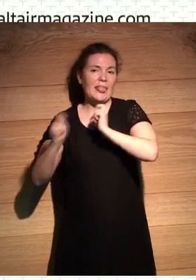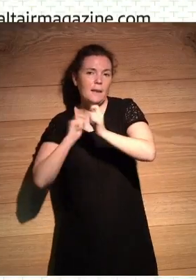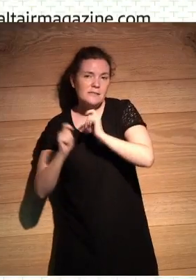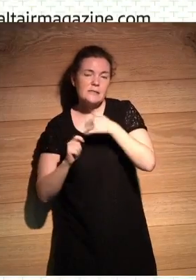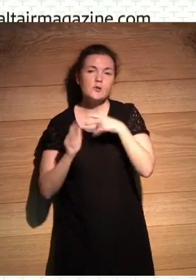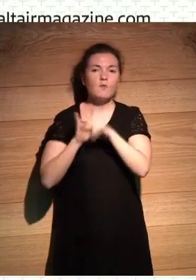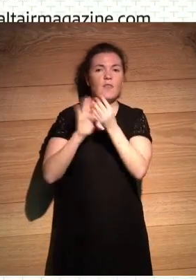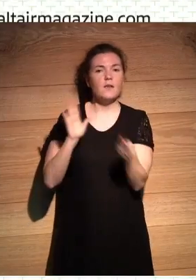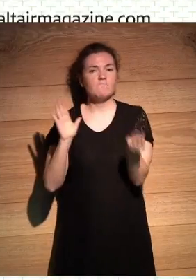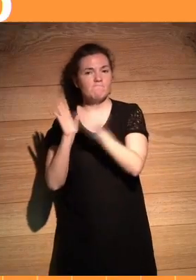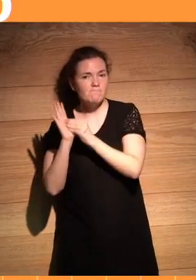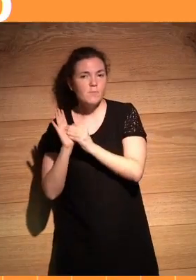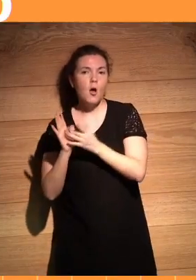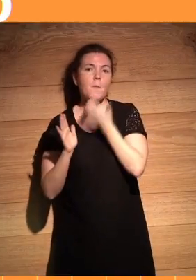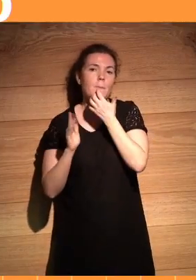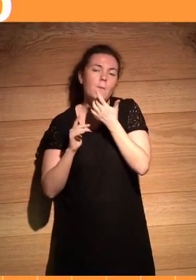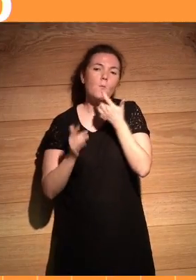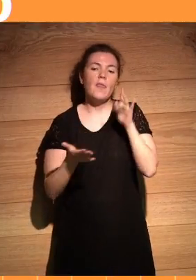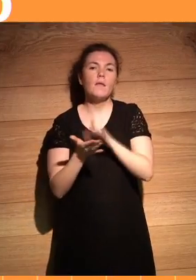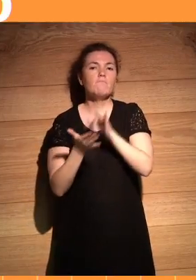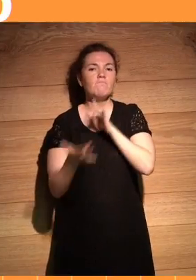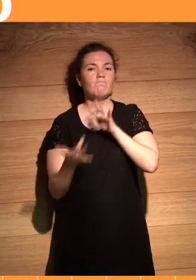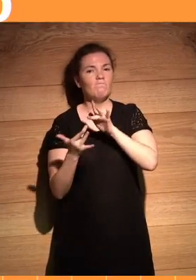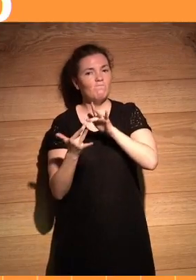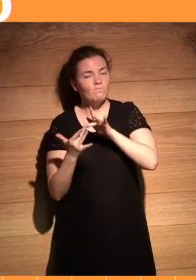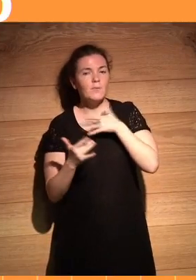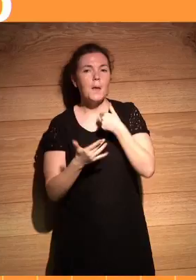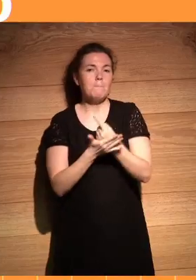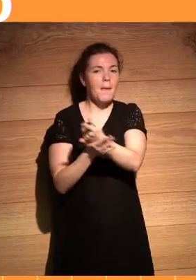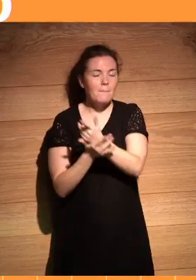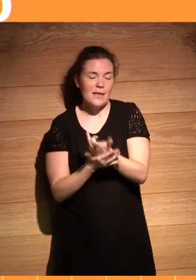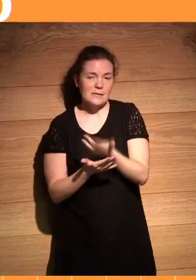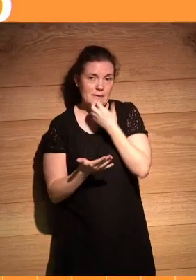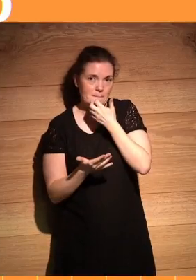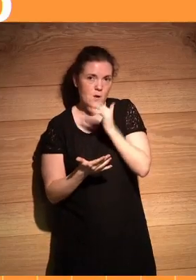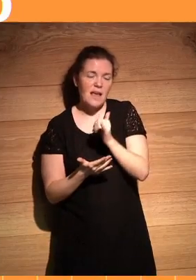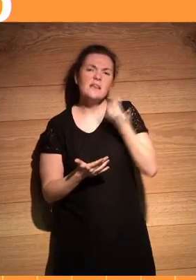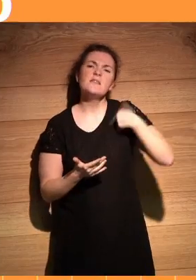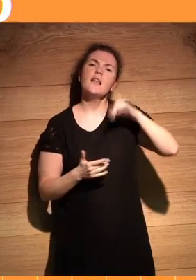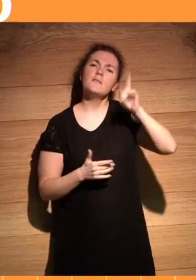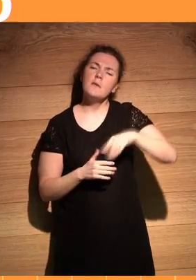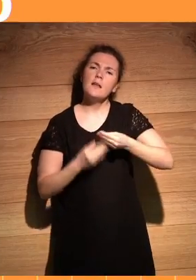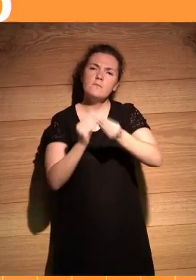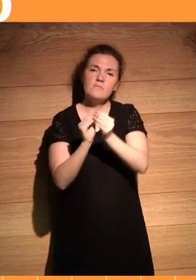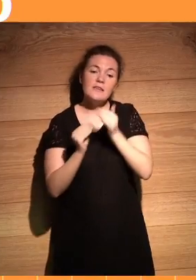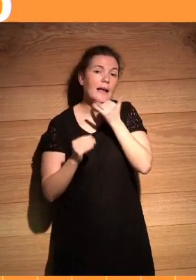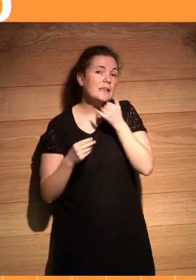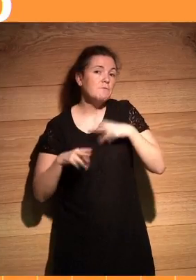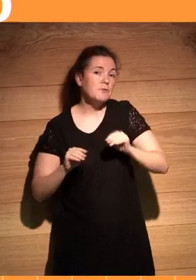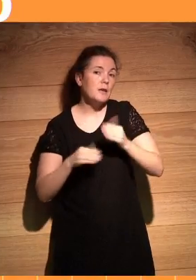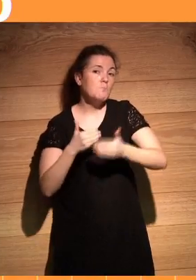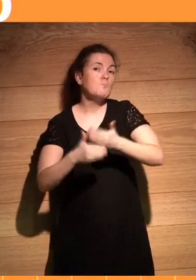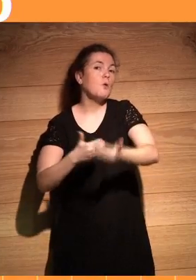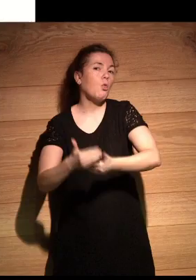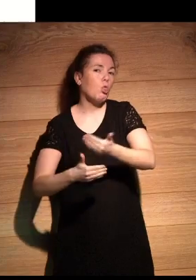poner vídeos, por ejemplo, poner interactivos, mapas, etcétera. Y ya estamos desarrollando y estamos acabando la producción